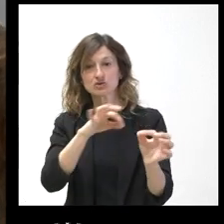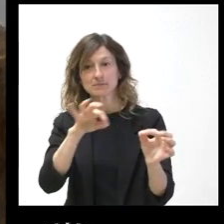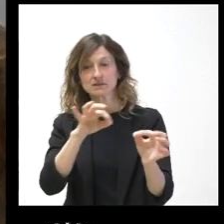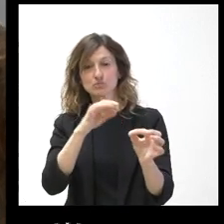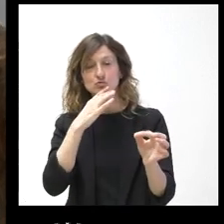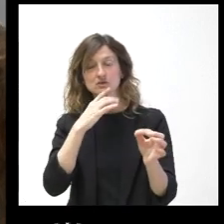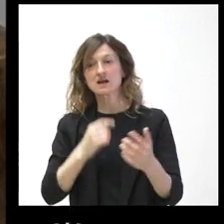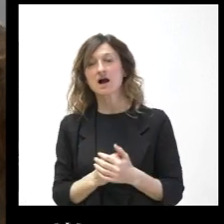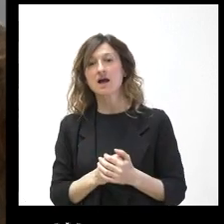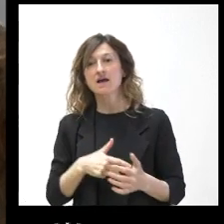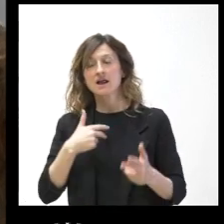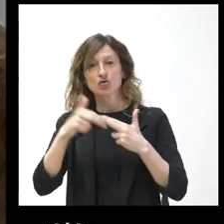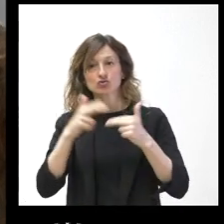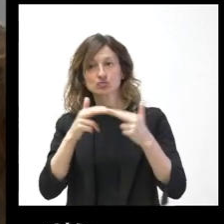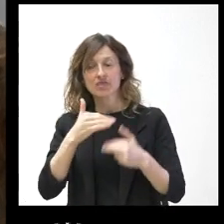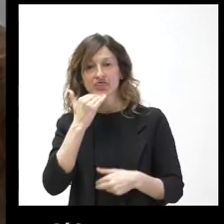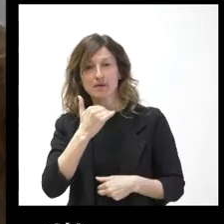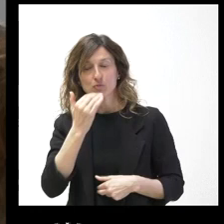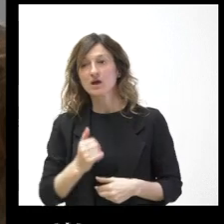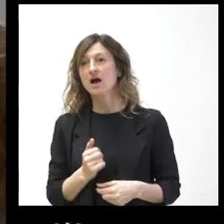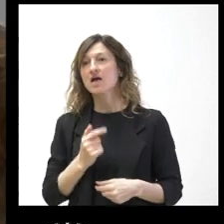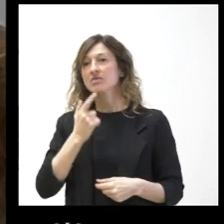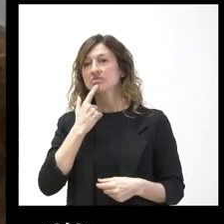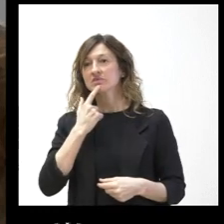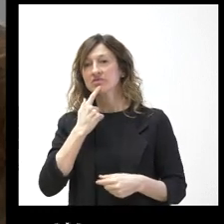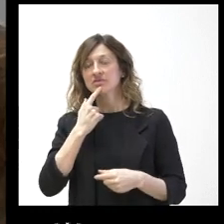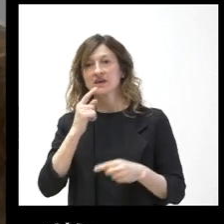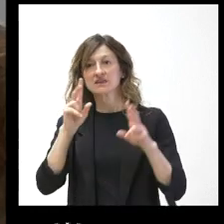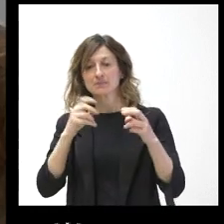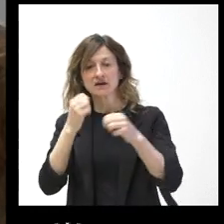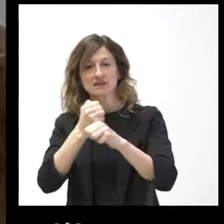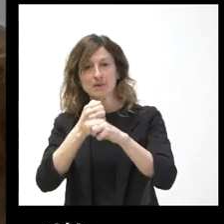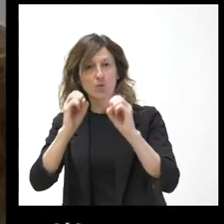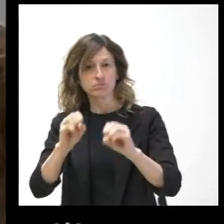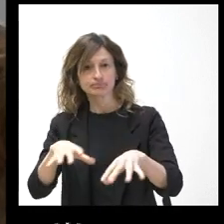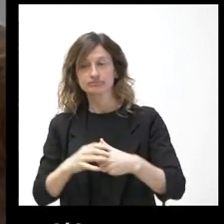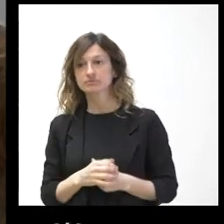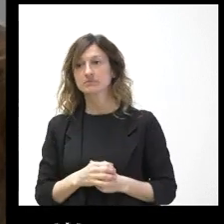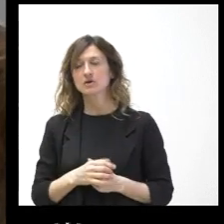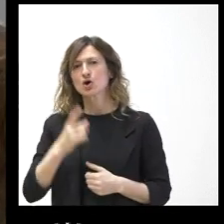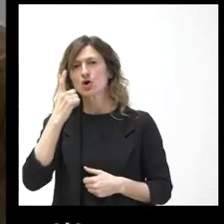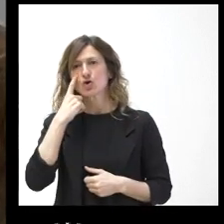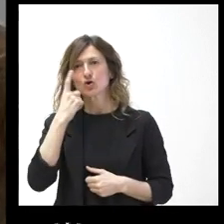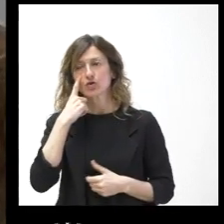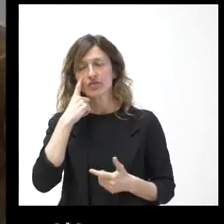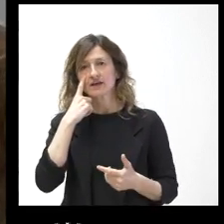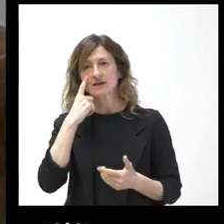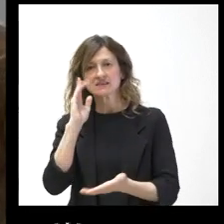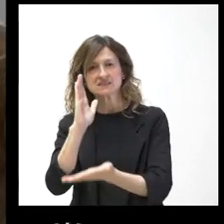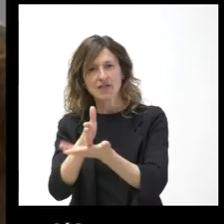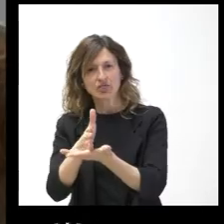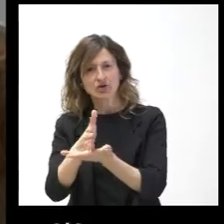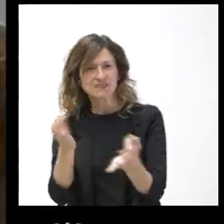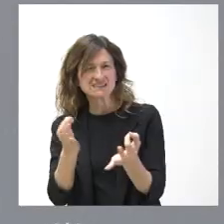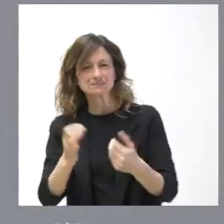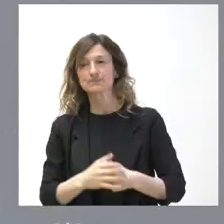Geoxa General de Construcciones, ha comunicado su decisión unilateral de abandonar los trabajos. Quería preguntarle si se conoce ya qué medidas o sanciones se van a tomar al